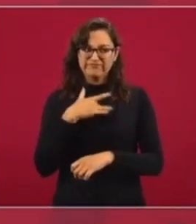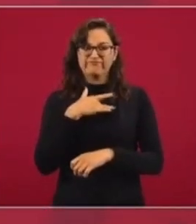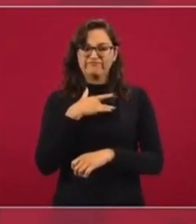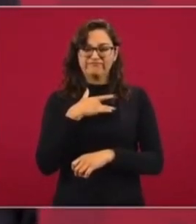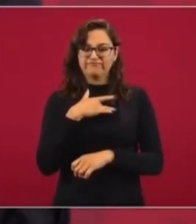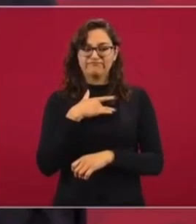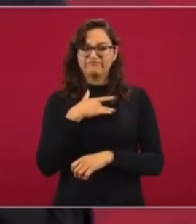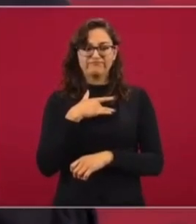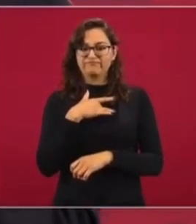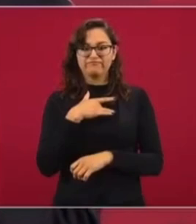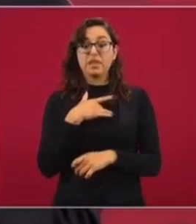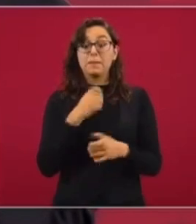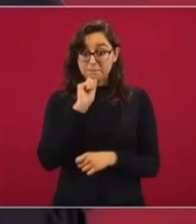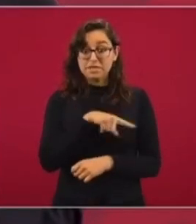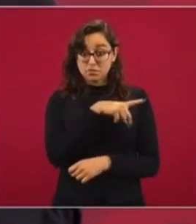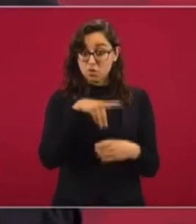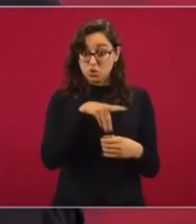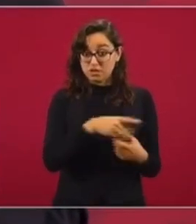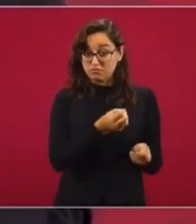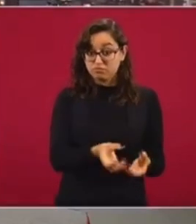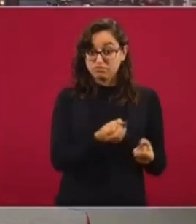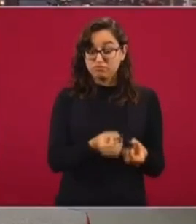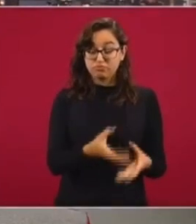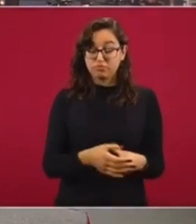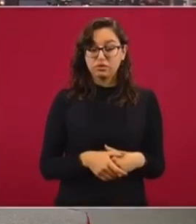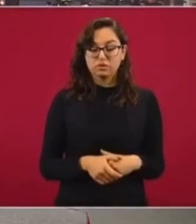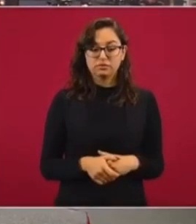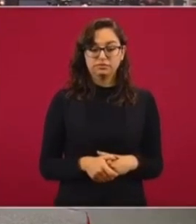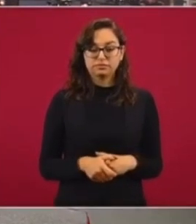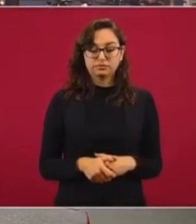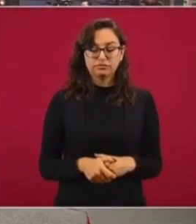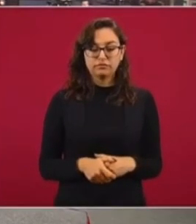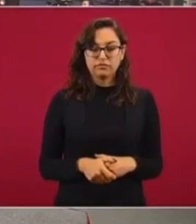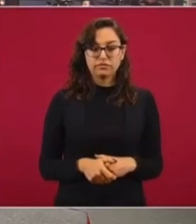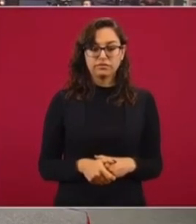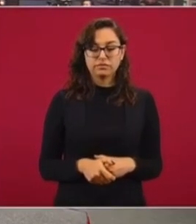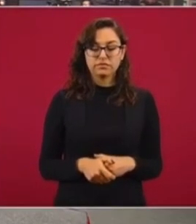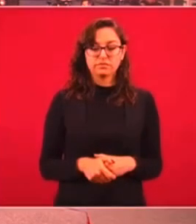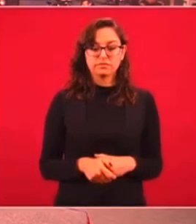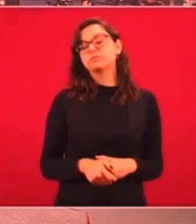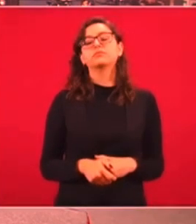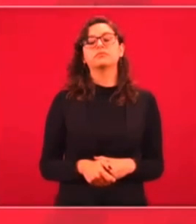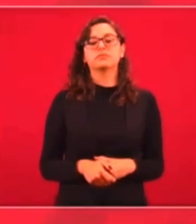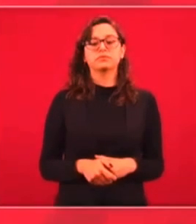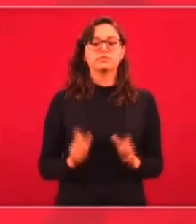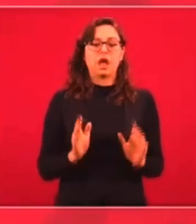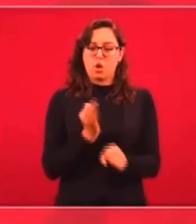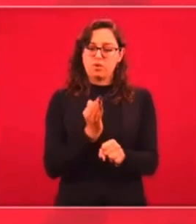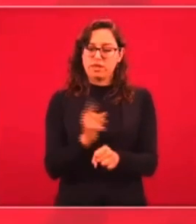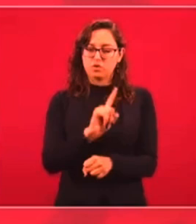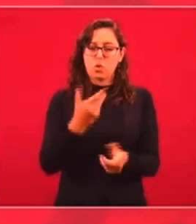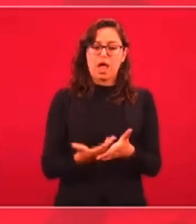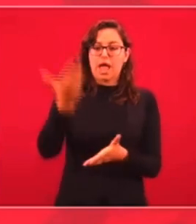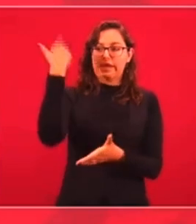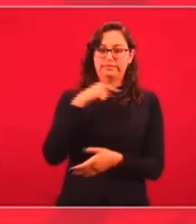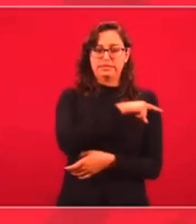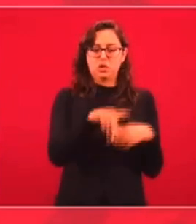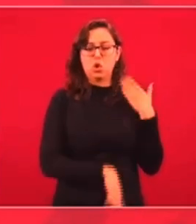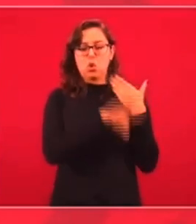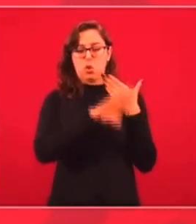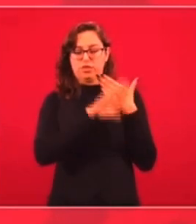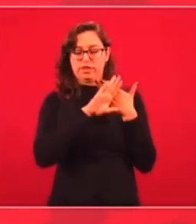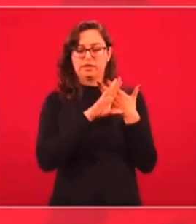de los aportantes estos. No ahora. De los que están aportando ahora. Los que aportaron en su tiempo, en contra de nosotros,